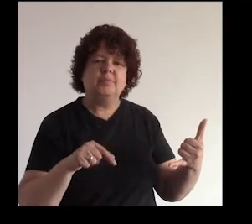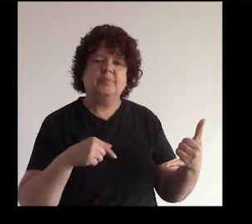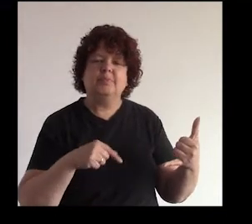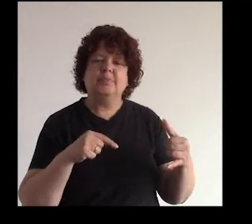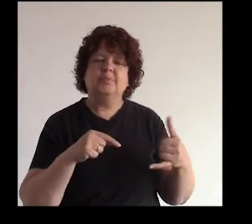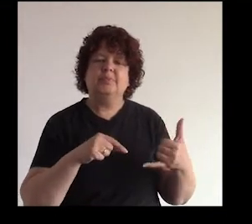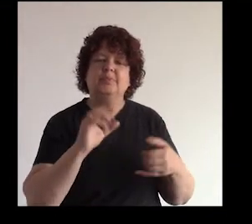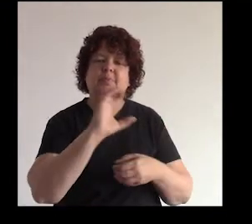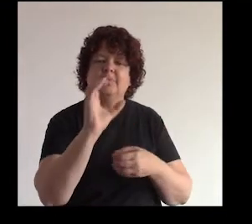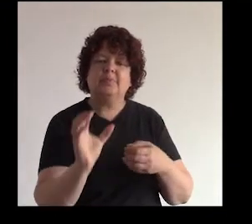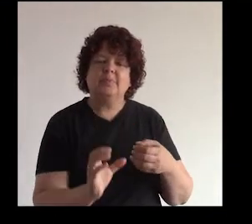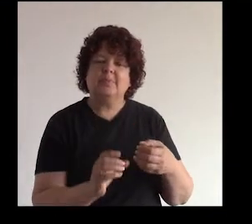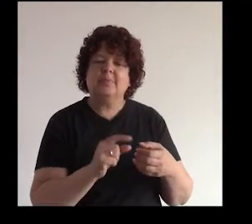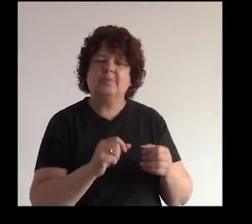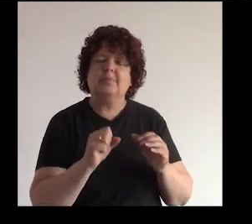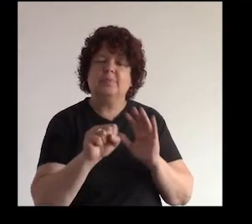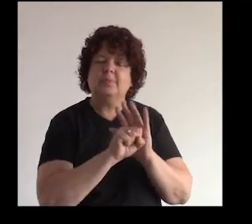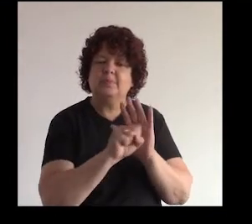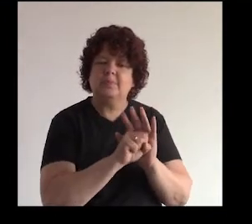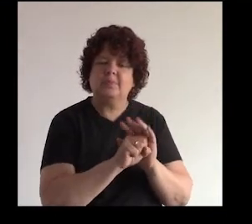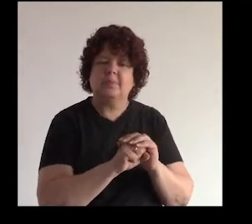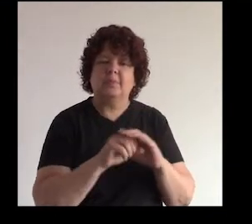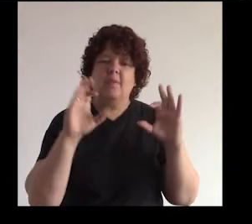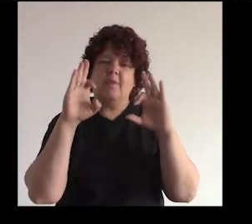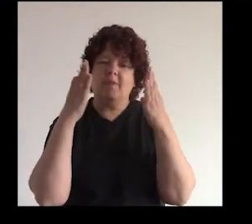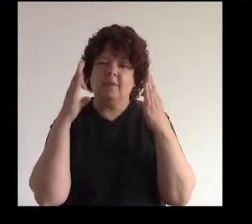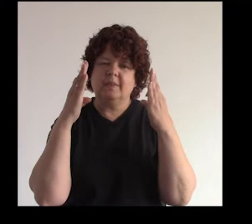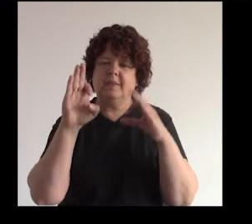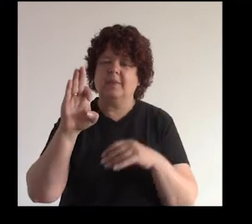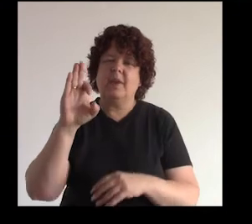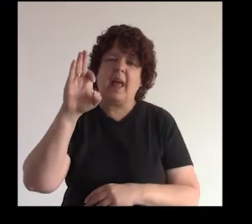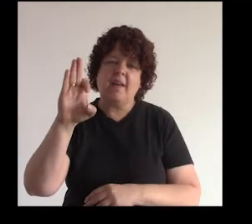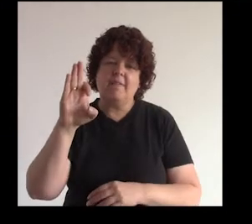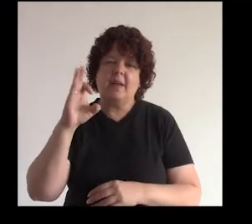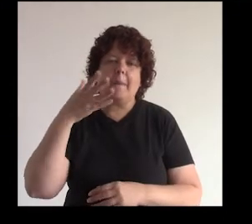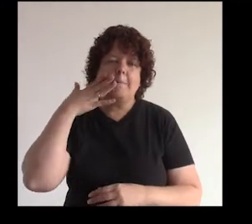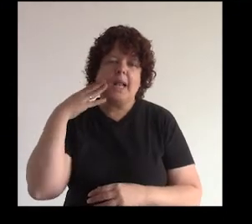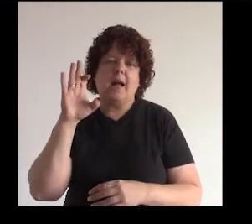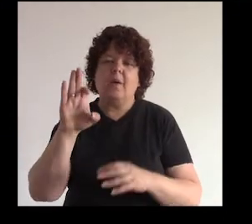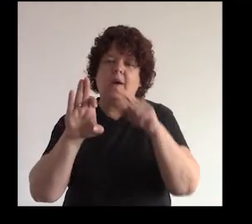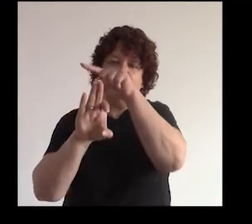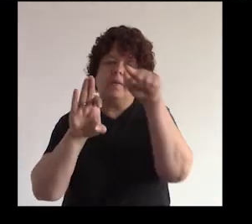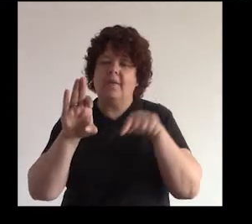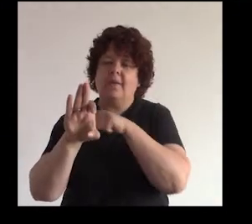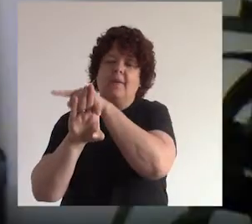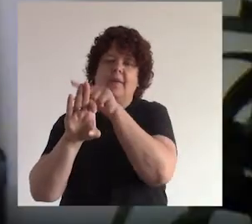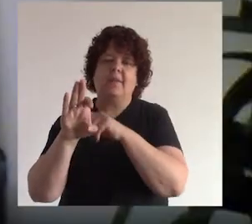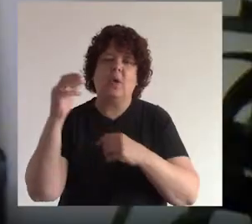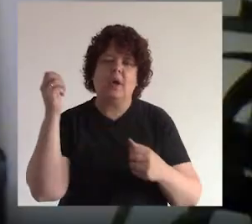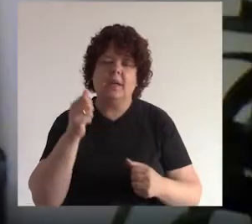sociales que están caracterizadas por símbolos ¿no? en el caso de Facebook es una F blanca en un recuadro azul